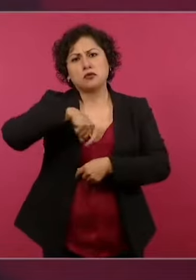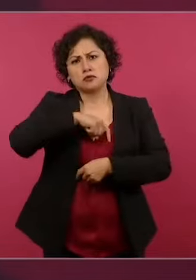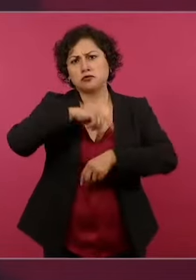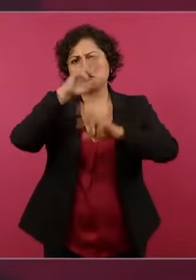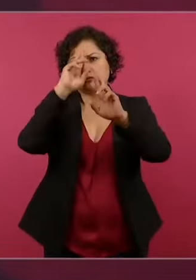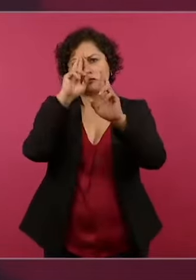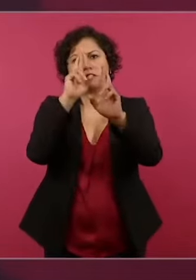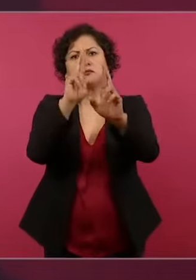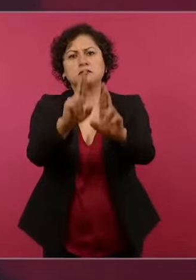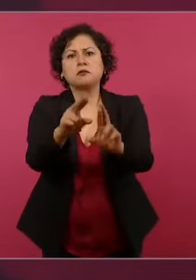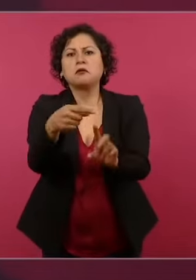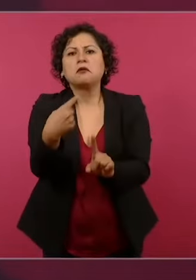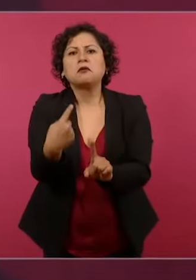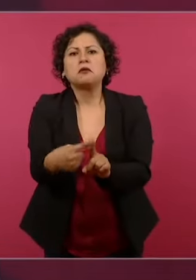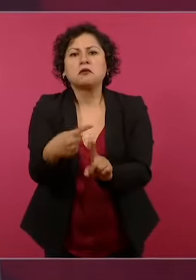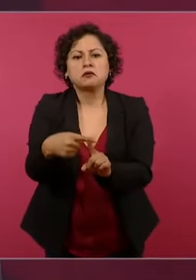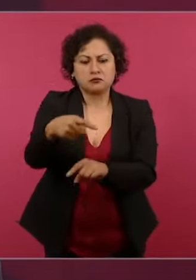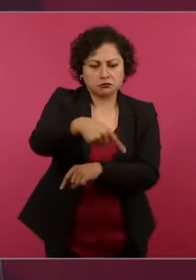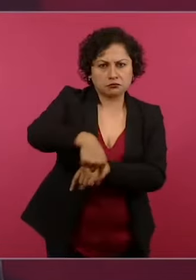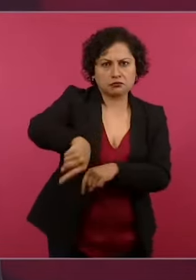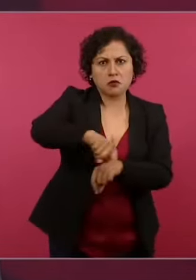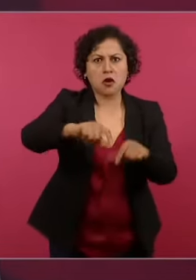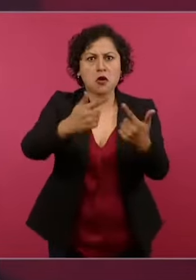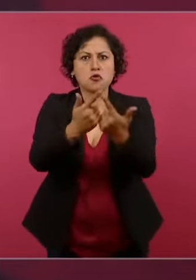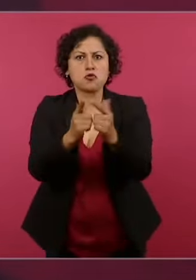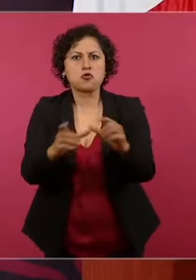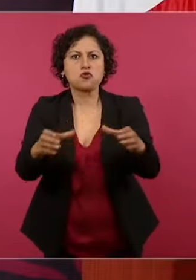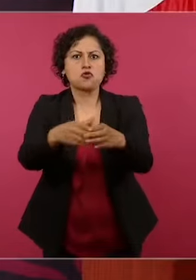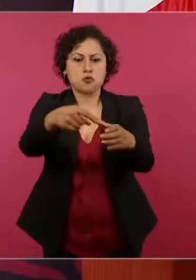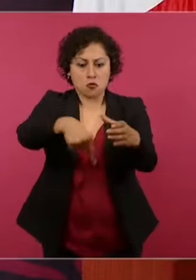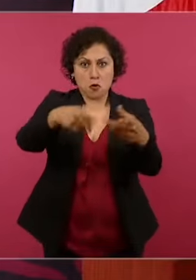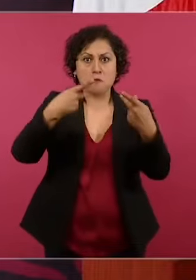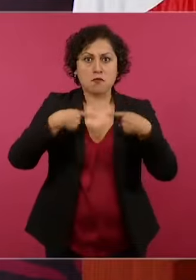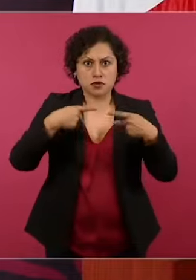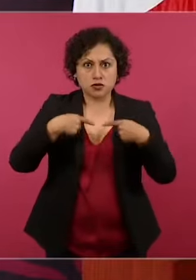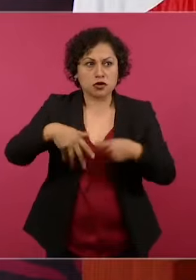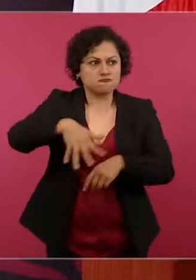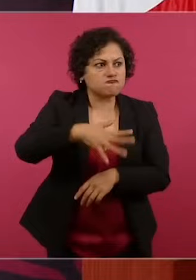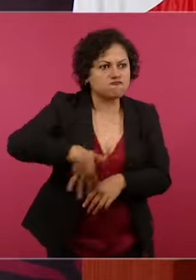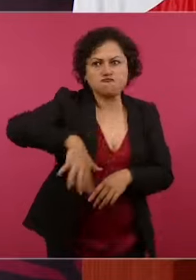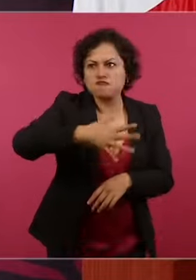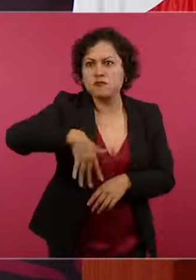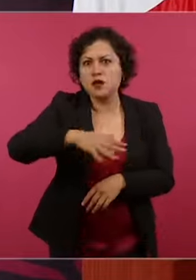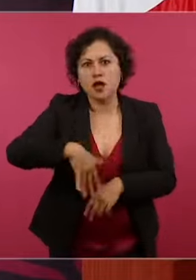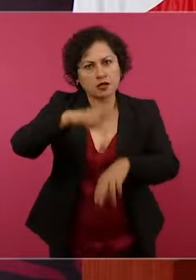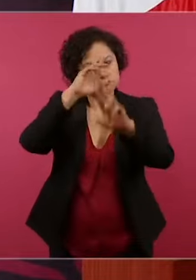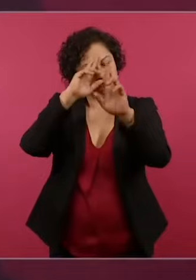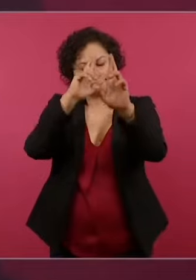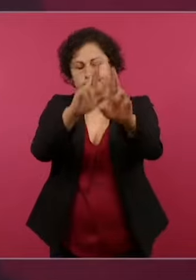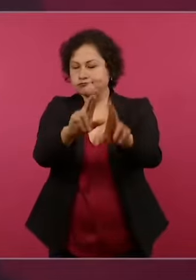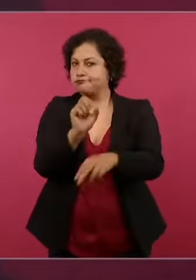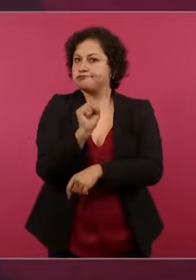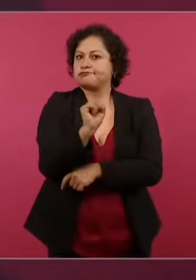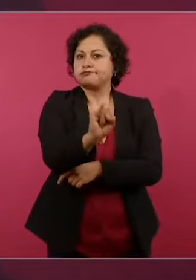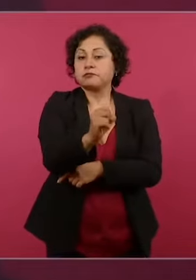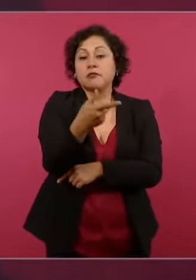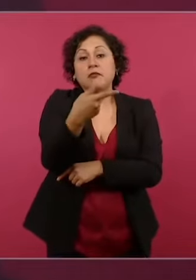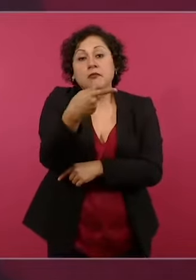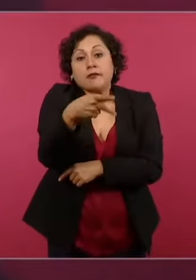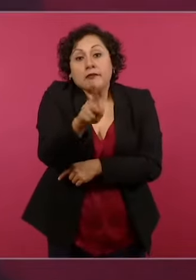de quienes trabajan por encontrar personas desaparecidas, pero en este caso lamentablemente